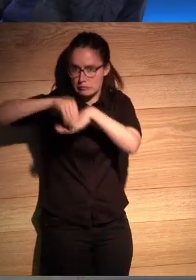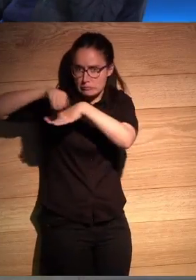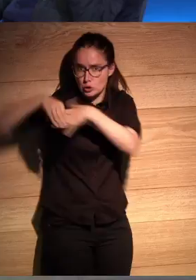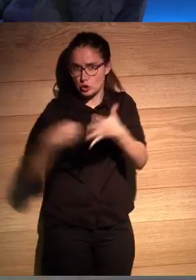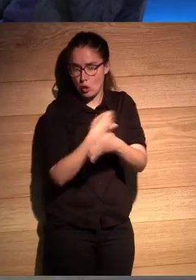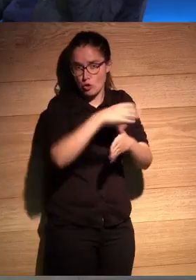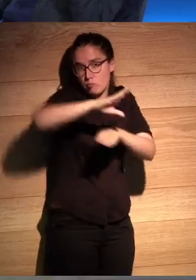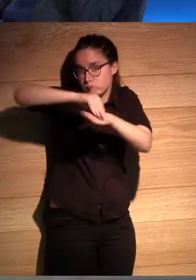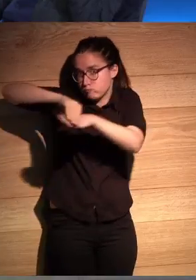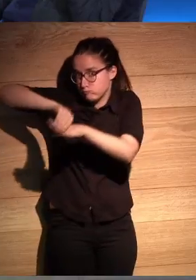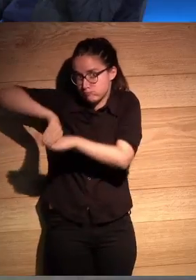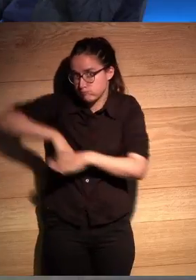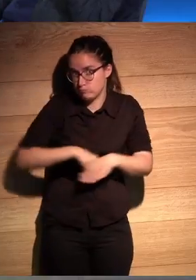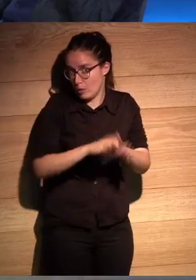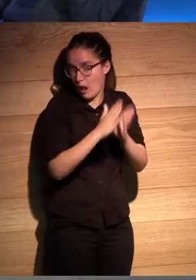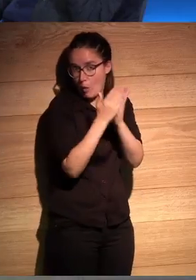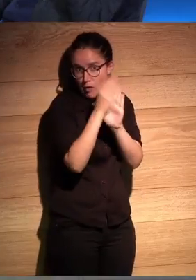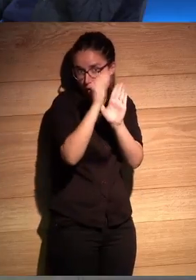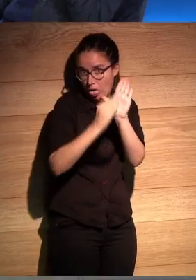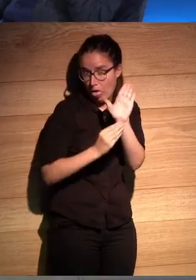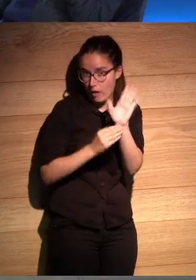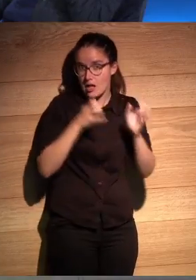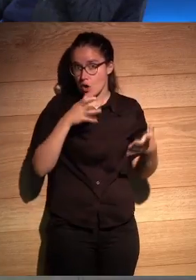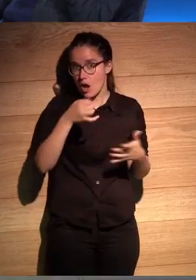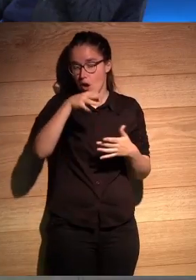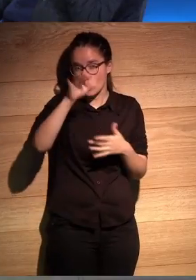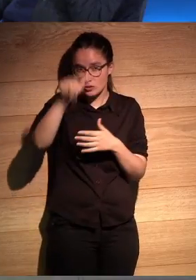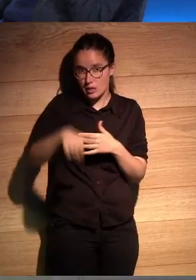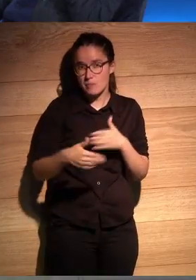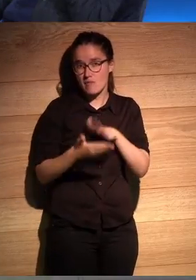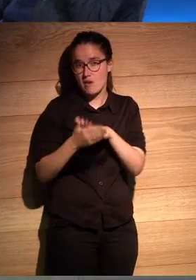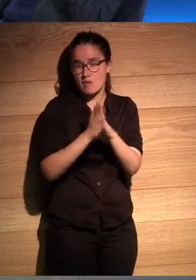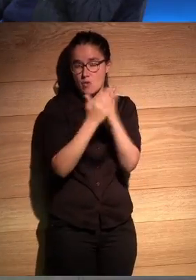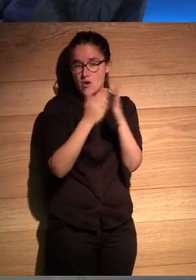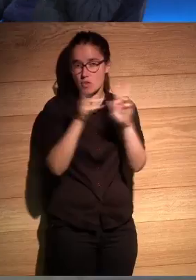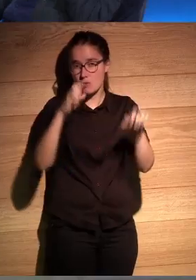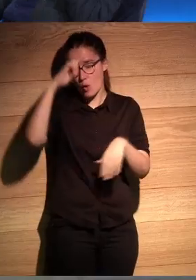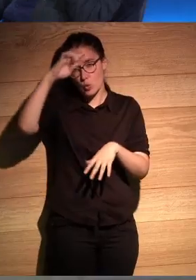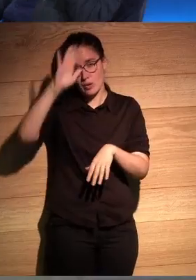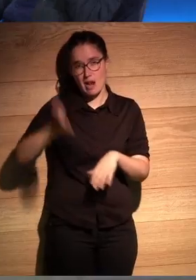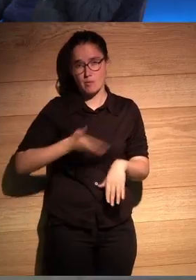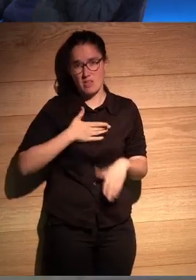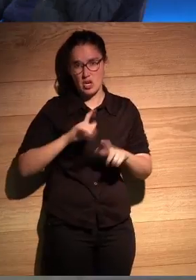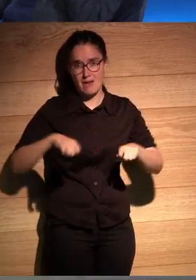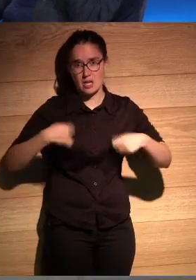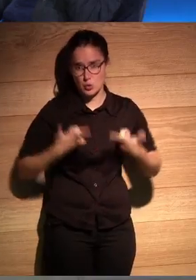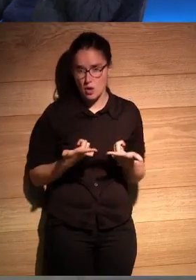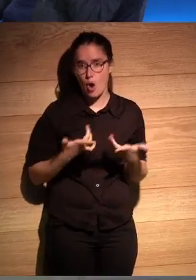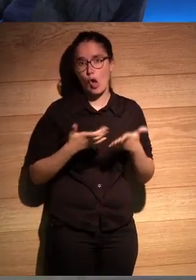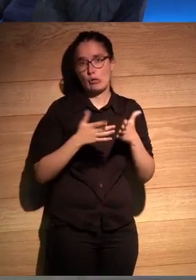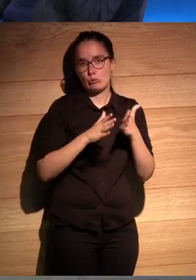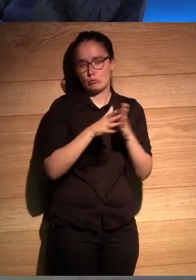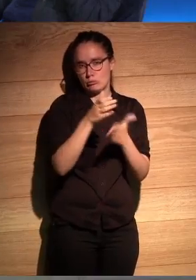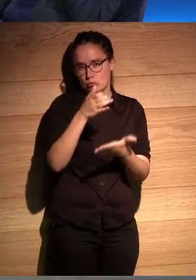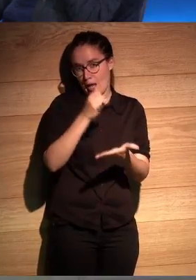todo yo me lo apropio ahora Agustín Fernández Maio va a sacar un libro sobre cultura de la apropiación y la basura en un ensayo en